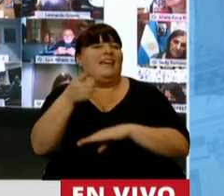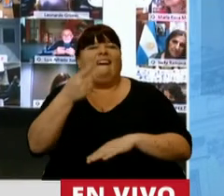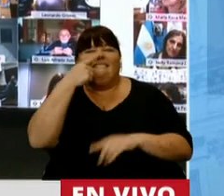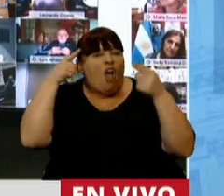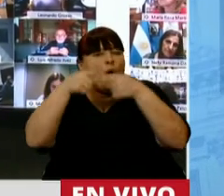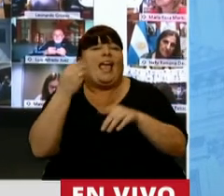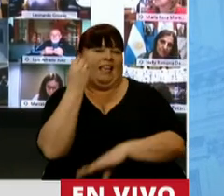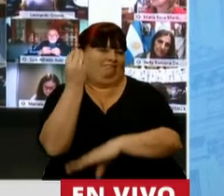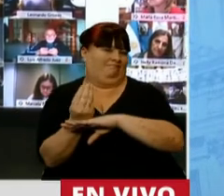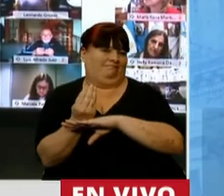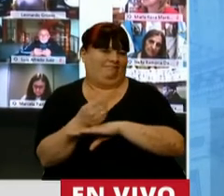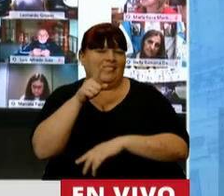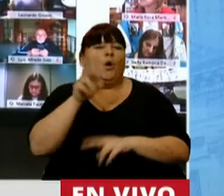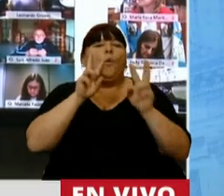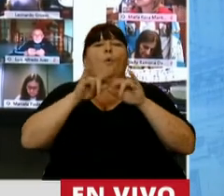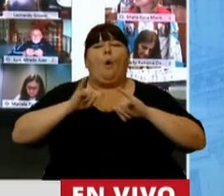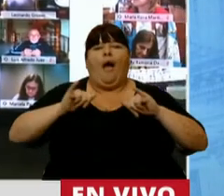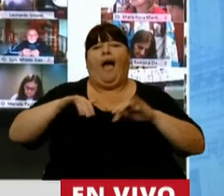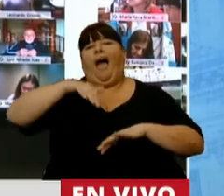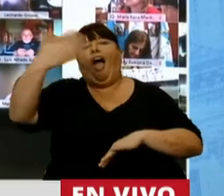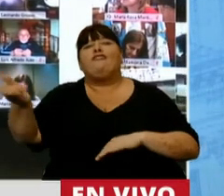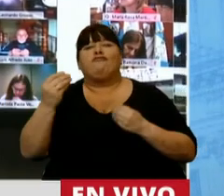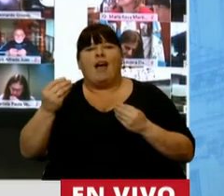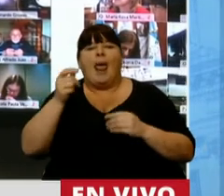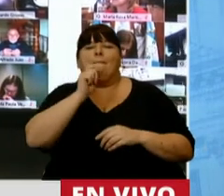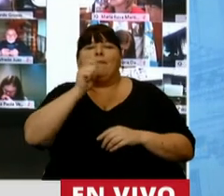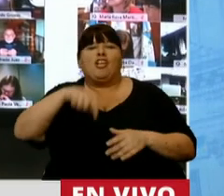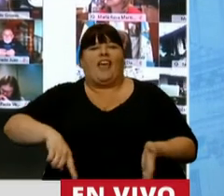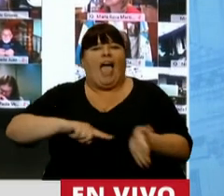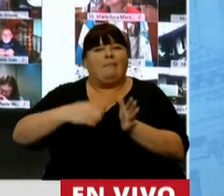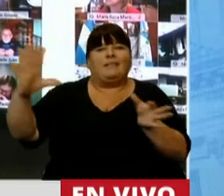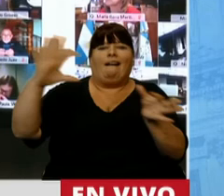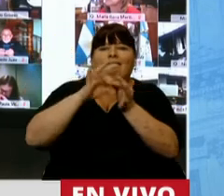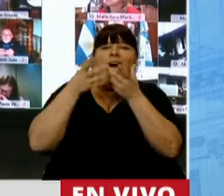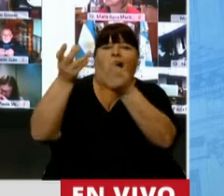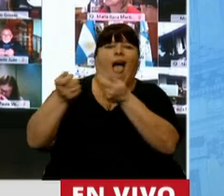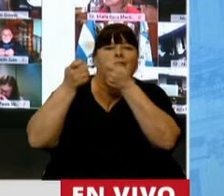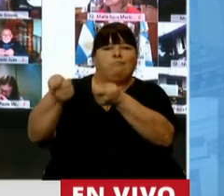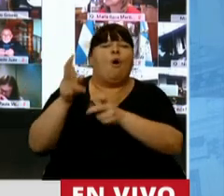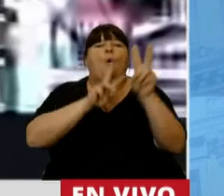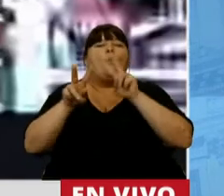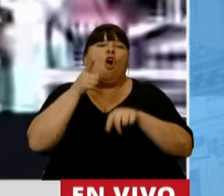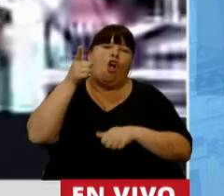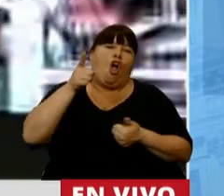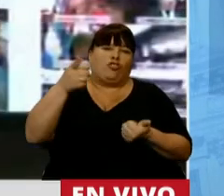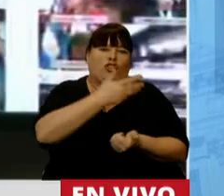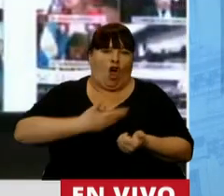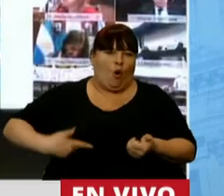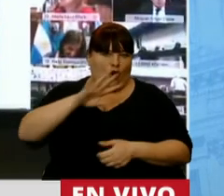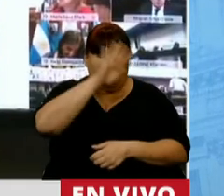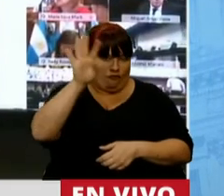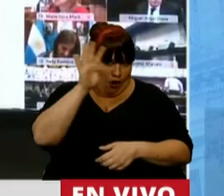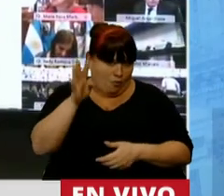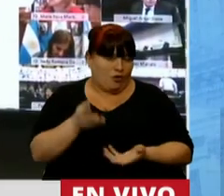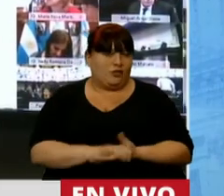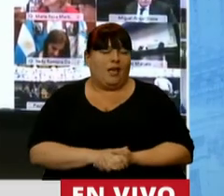finalidad. Y han encontrado sus patrocinantes afuera, en estos multimedia de Ciudad de Buenos Aires, que solo buscan atacar al gobierno de Formosa,